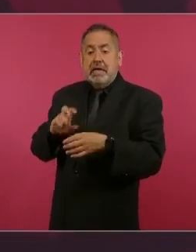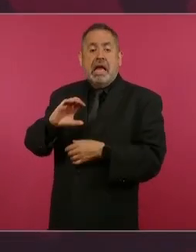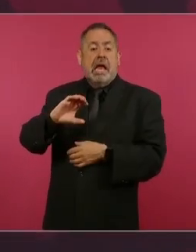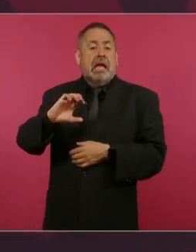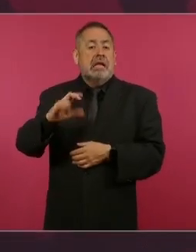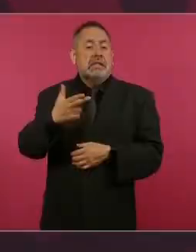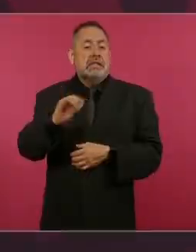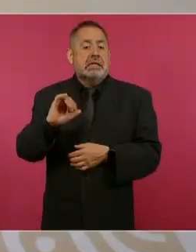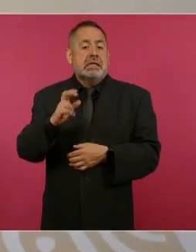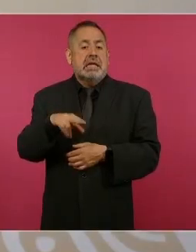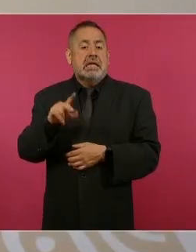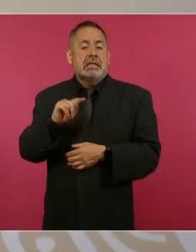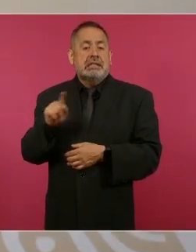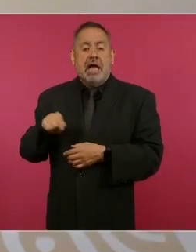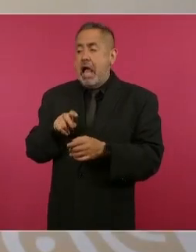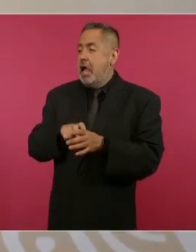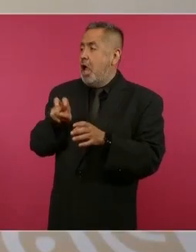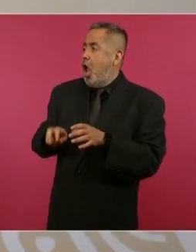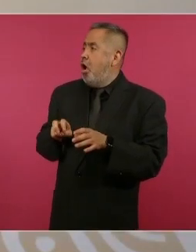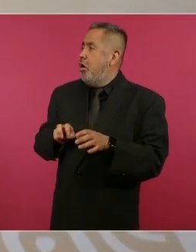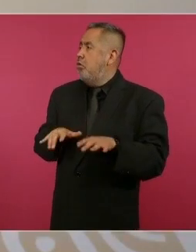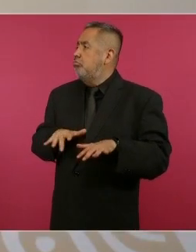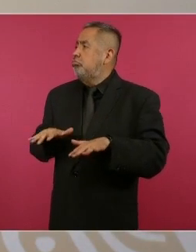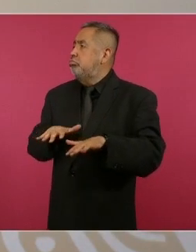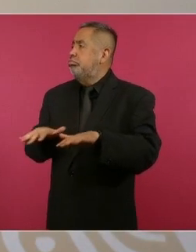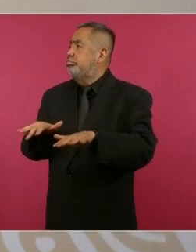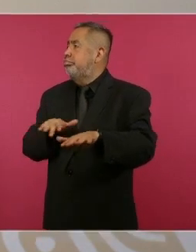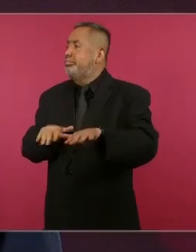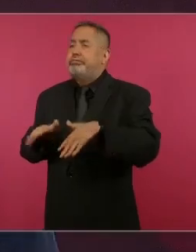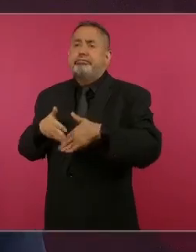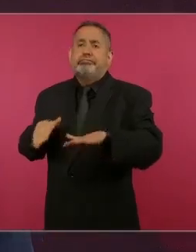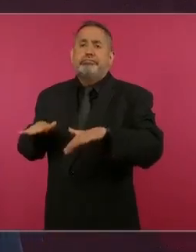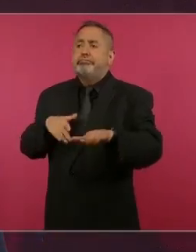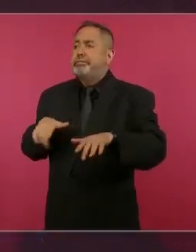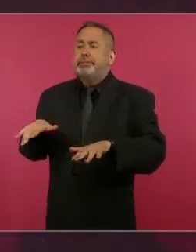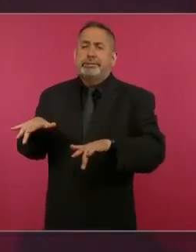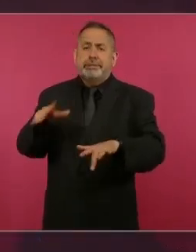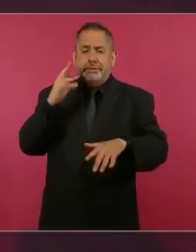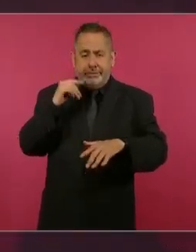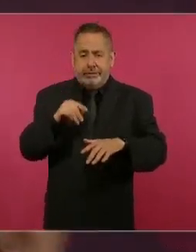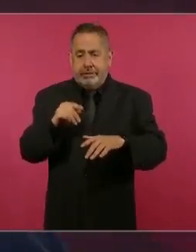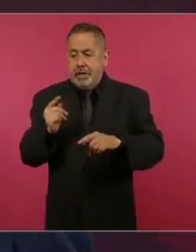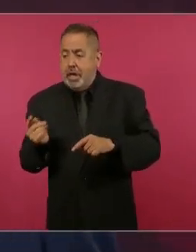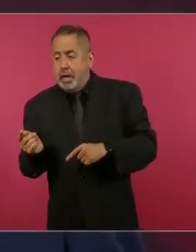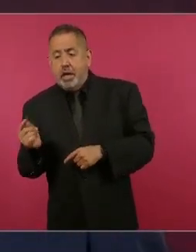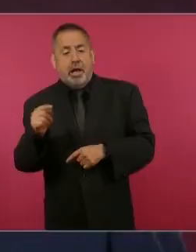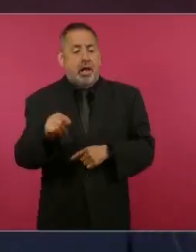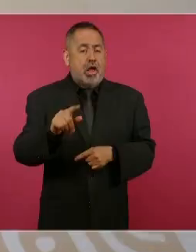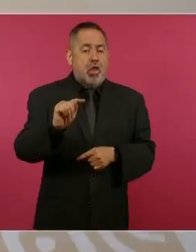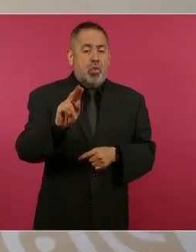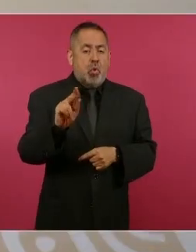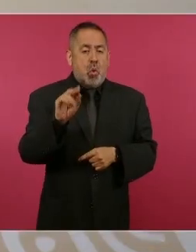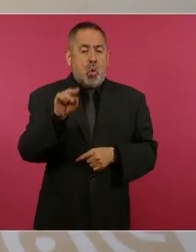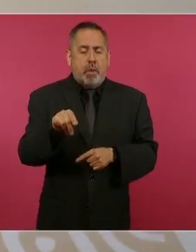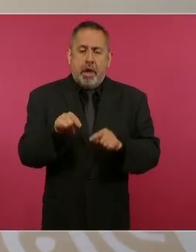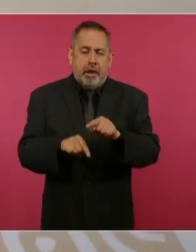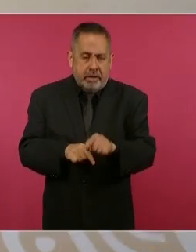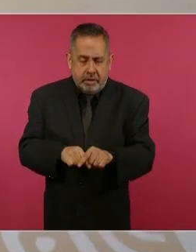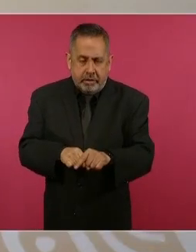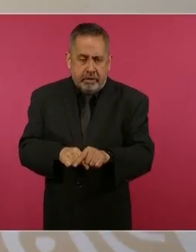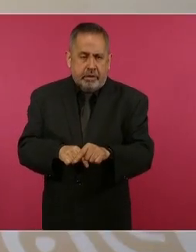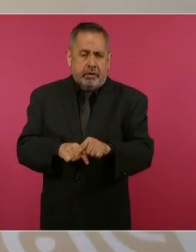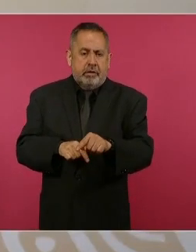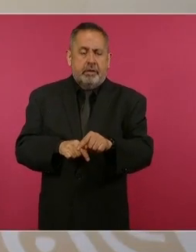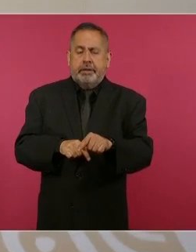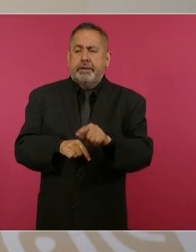pero ya en Tulum ya